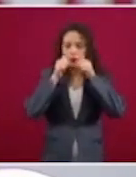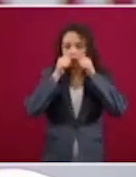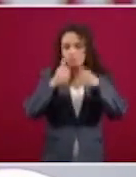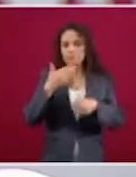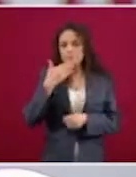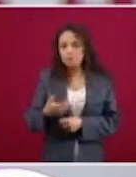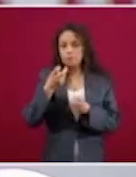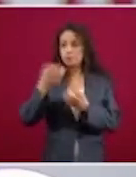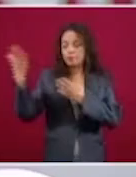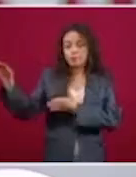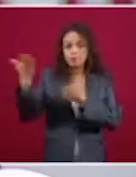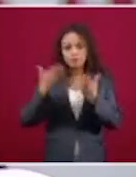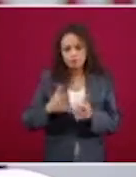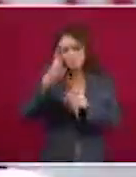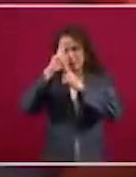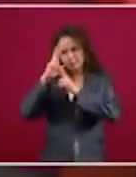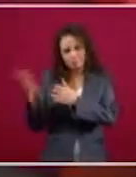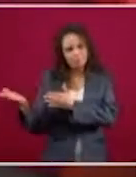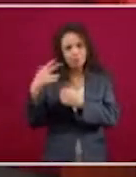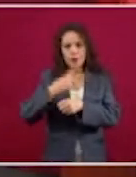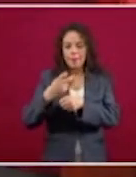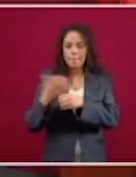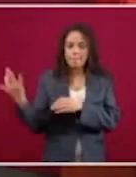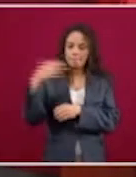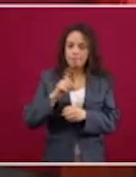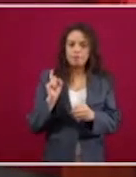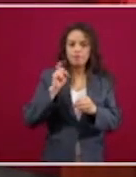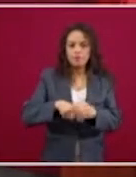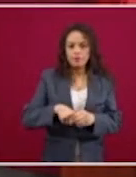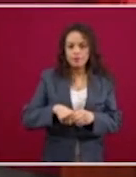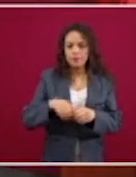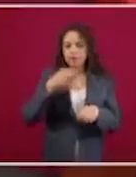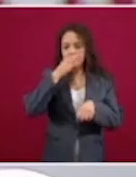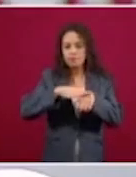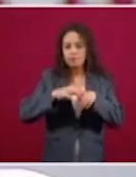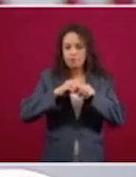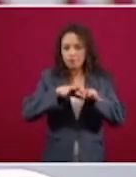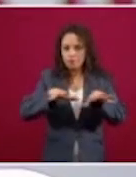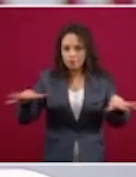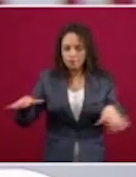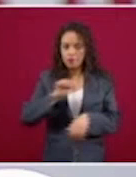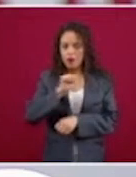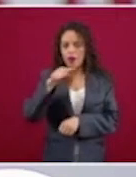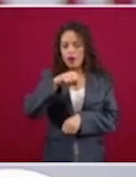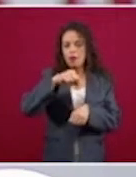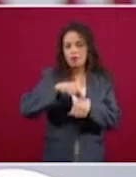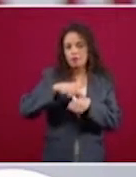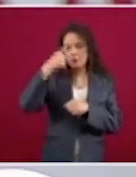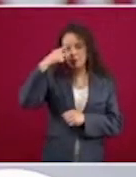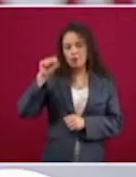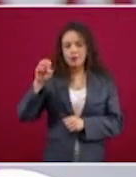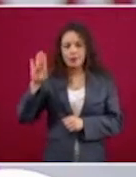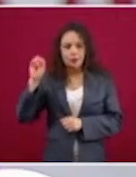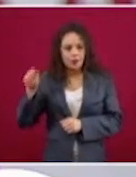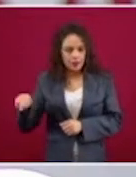respetuoso llamado a todas nuestras médicas, a quienes se inscriban en la convocatoria de médicos del bienestar. Ya estamos contratando y tendrán